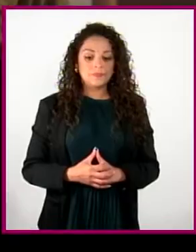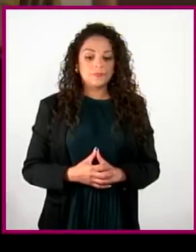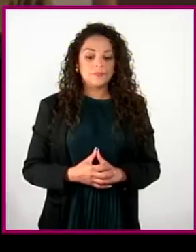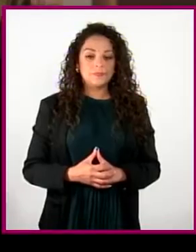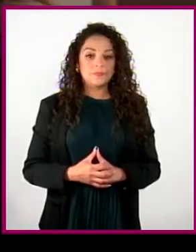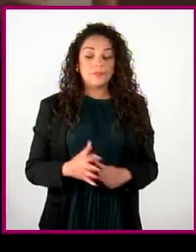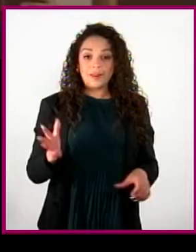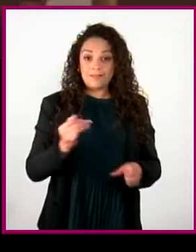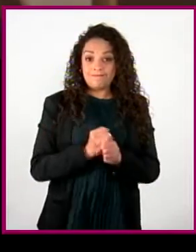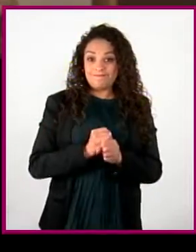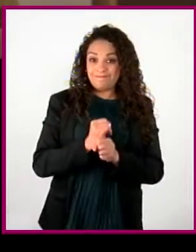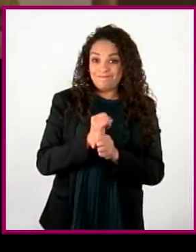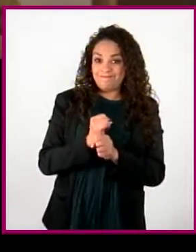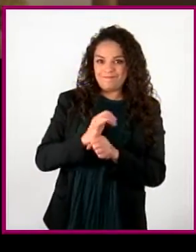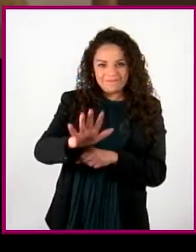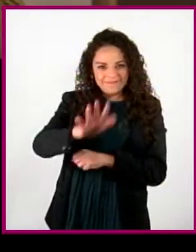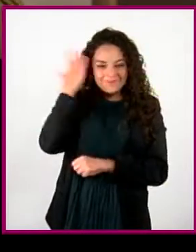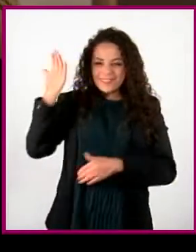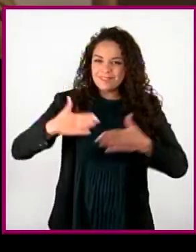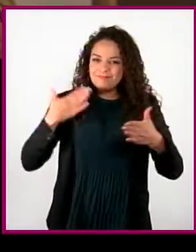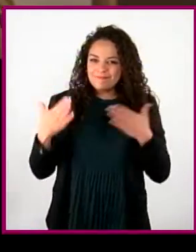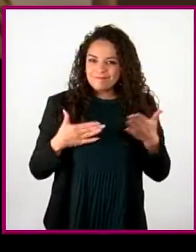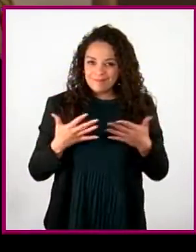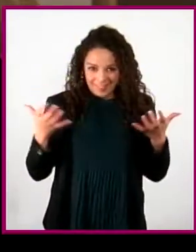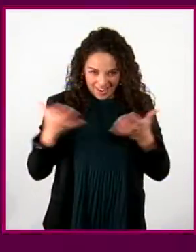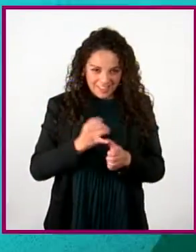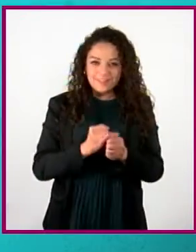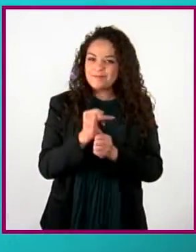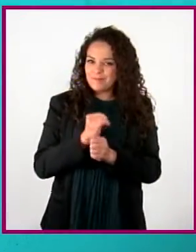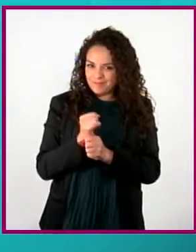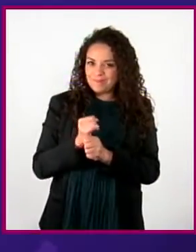Los investigadores rápidos y ánimosos.